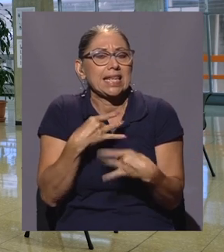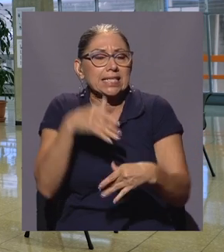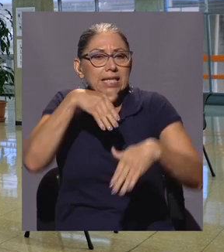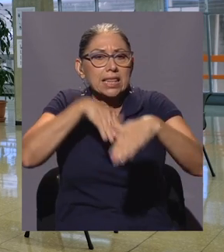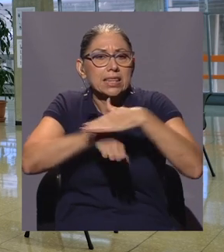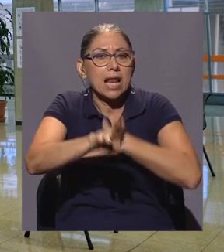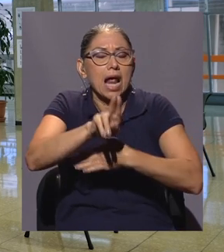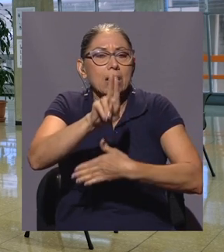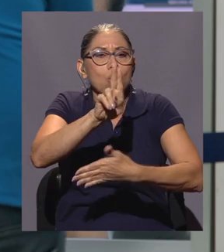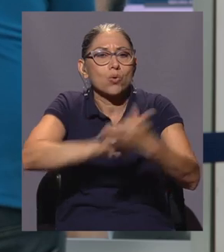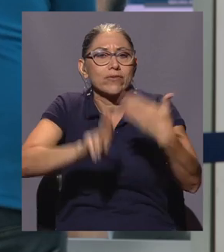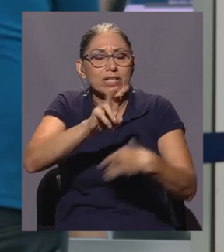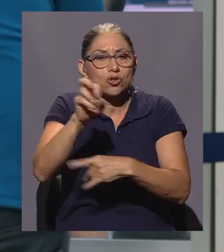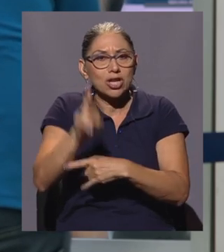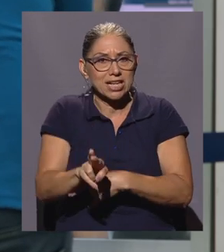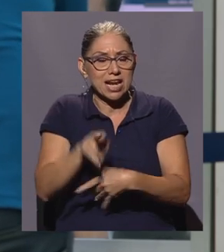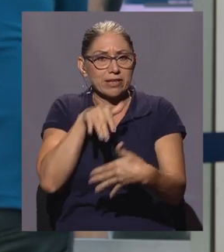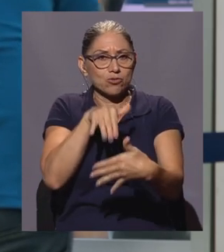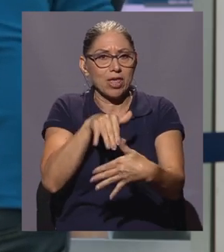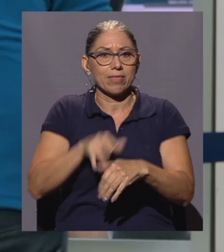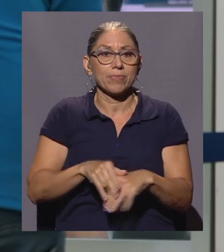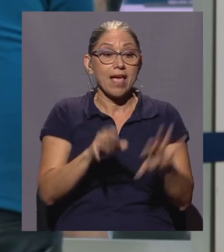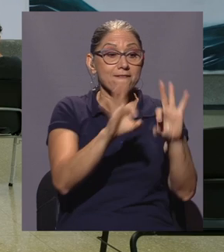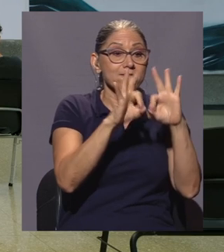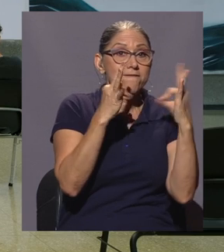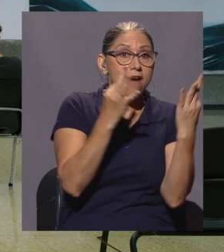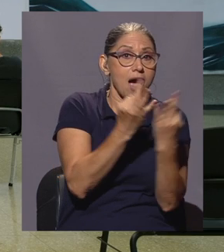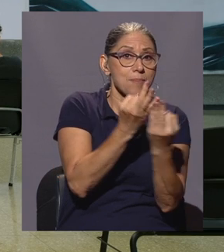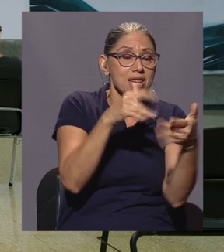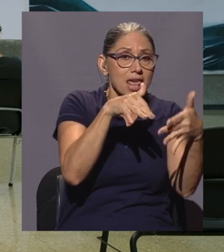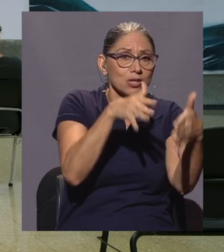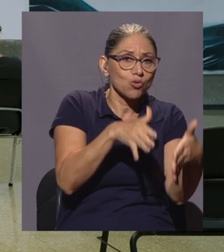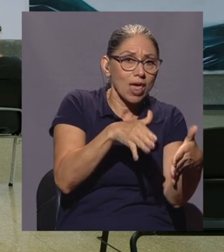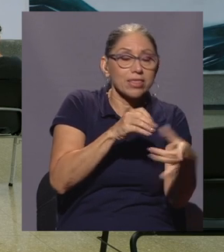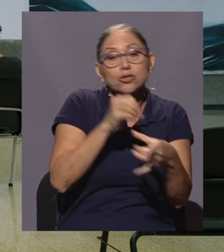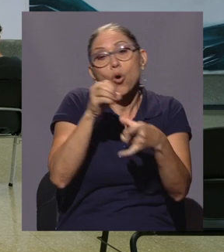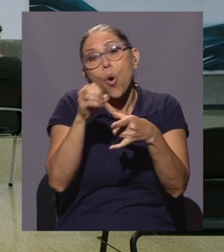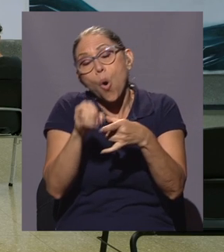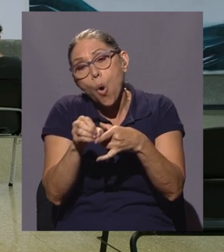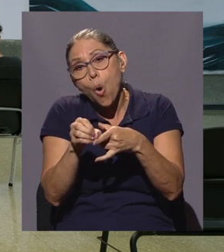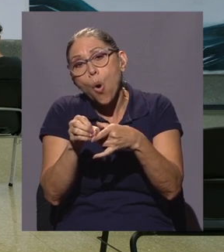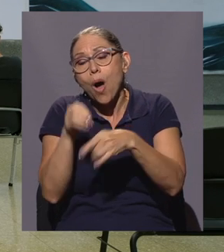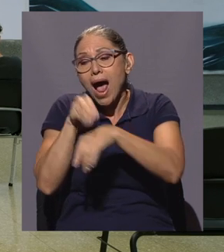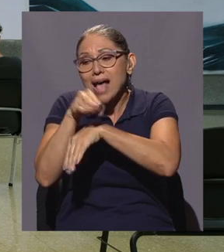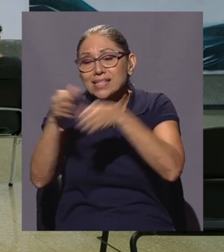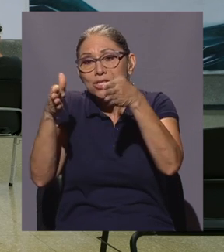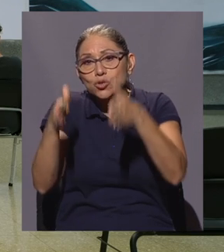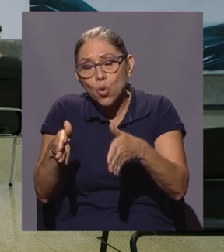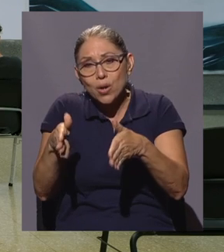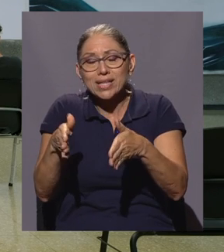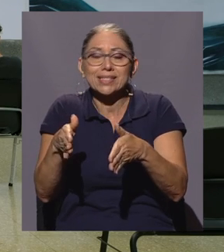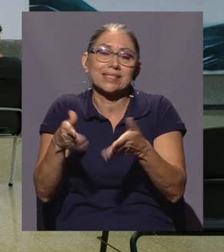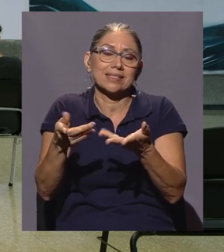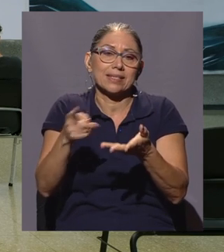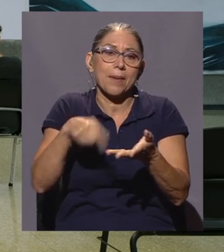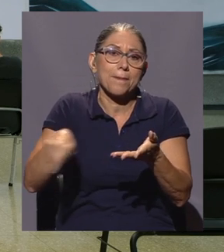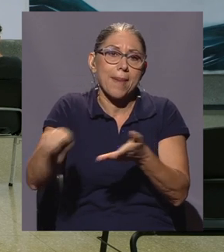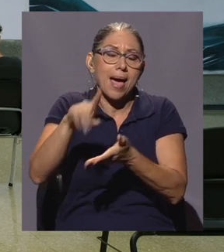Universidad de Costa Rica, tanto familiares de estudiantes como asesores y profesionales en orientación de educación secundaria.